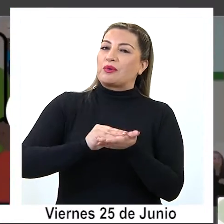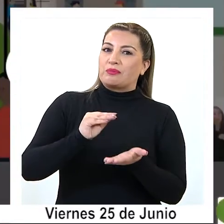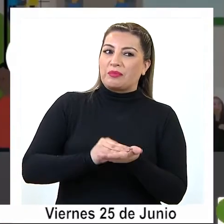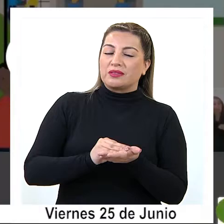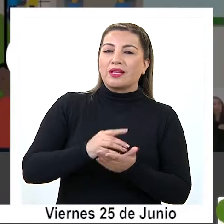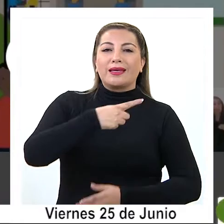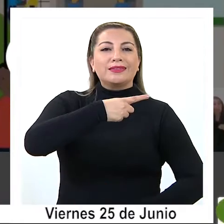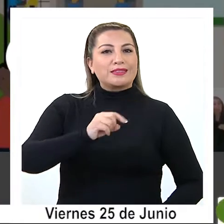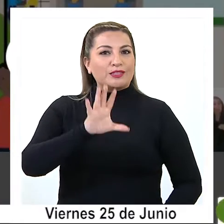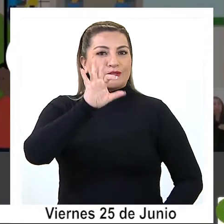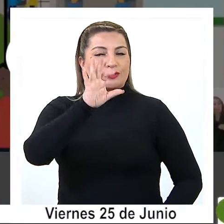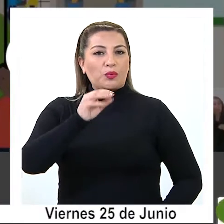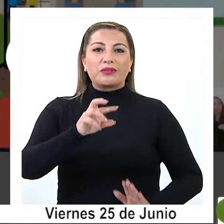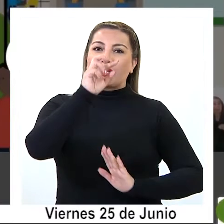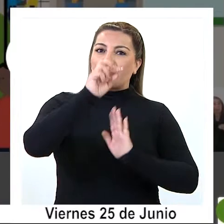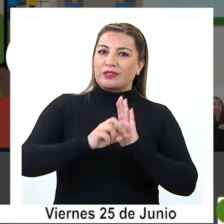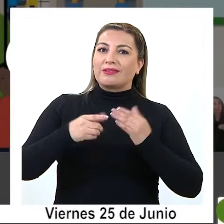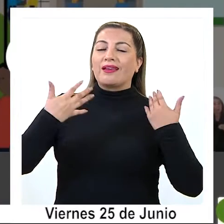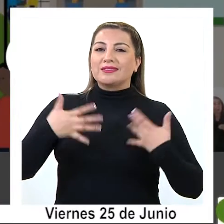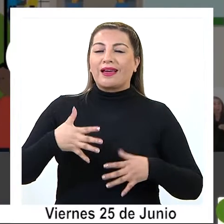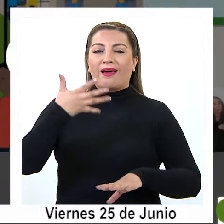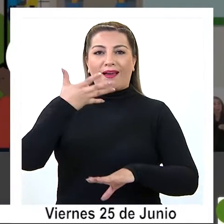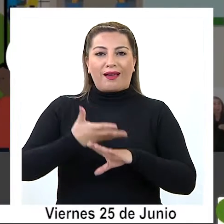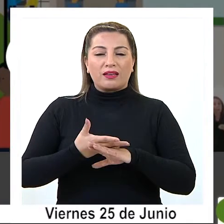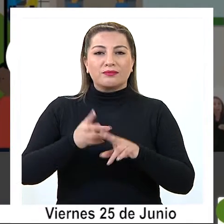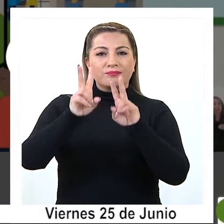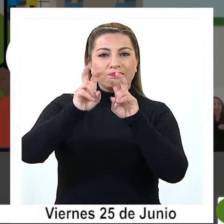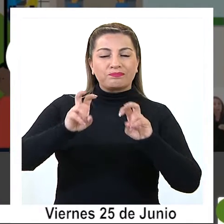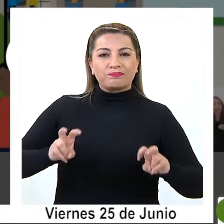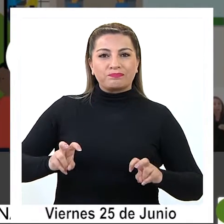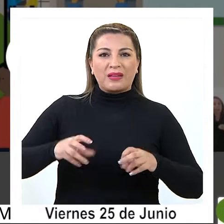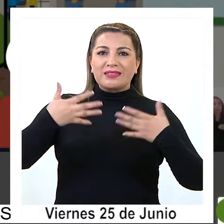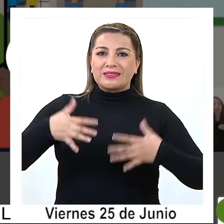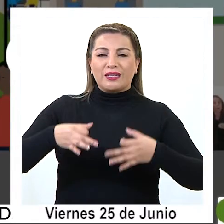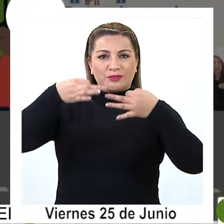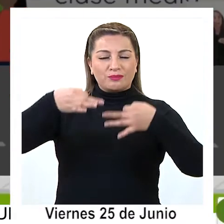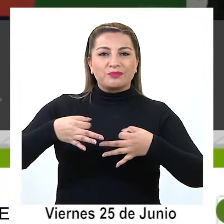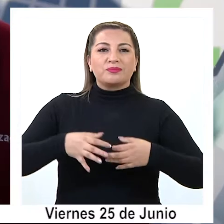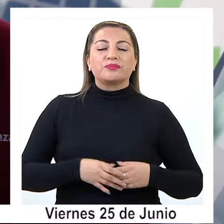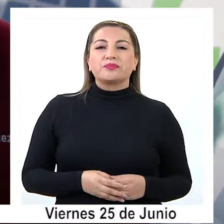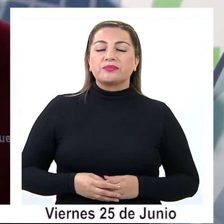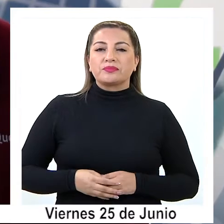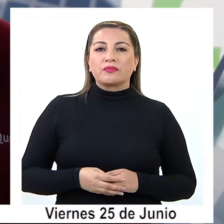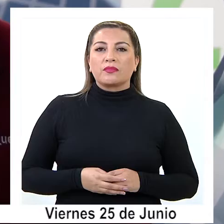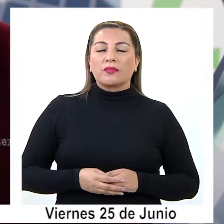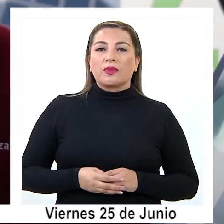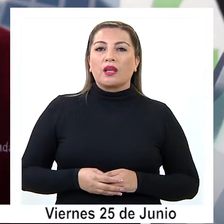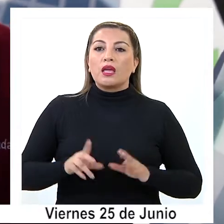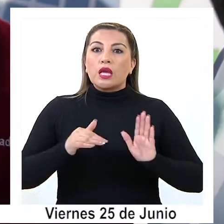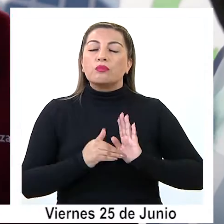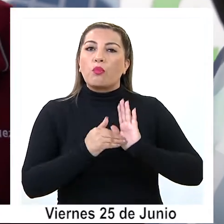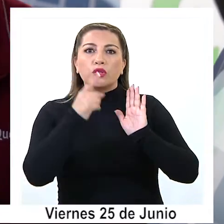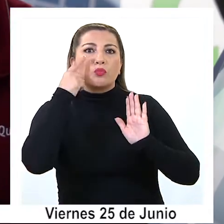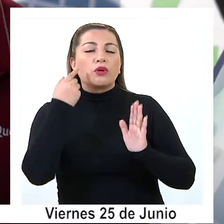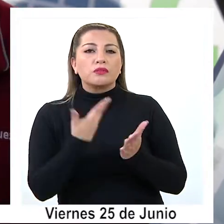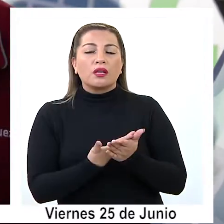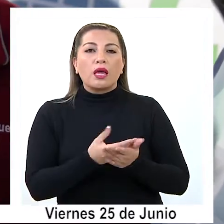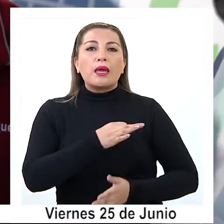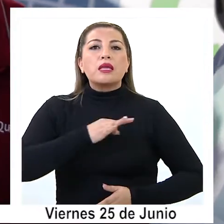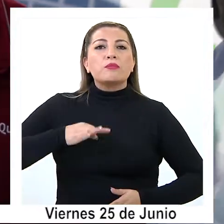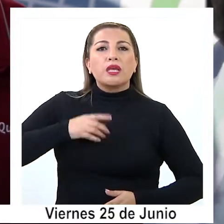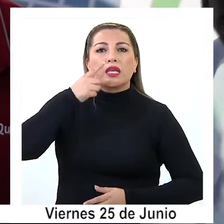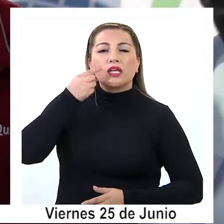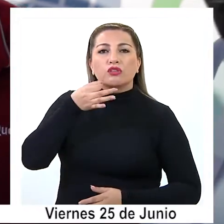a los 150 proyectos que ya se encuentran en estudio de factibilidad técnica. Queremos dar una muestra. El ministro decía